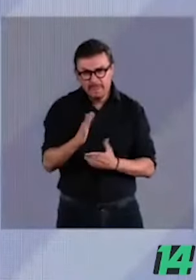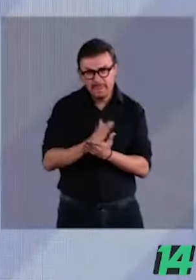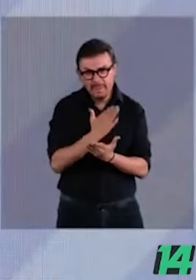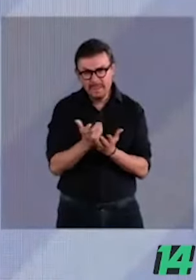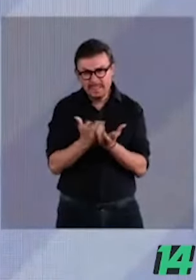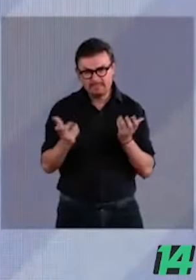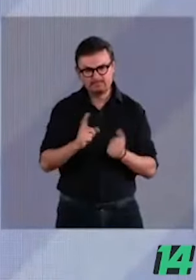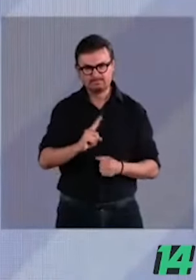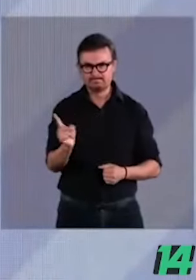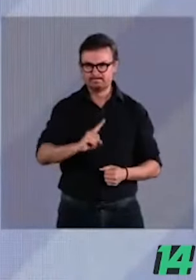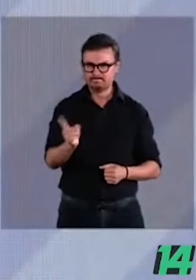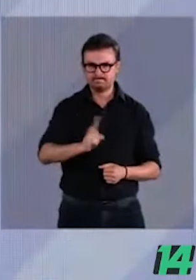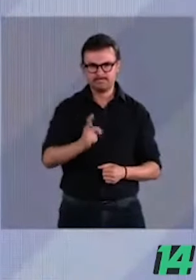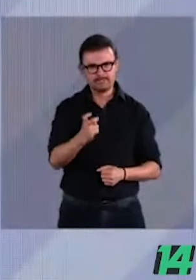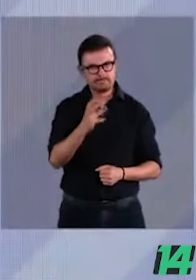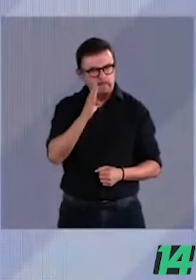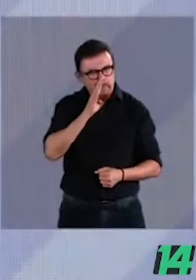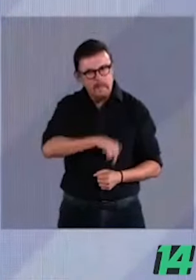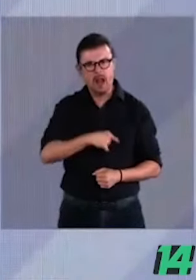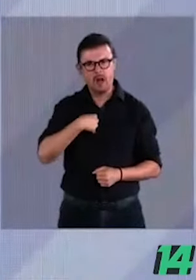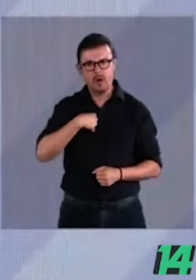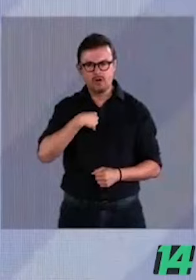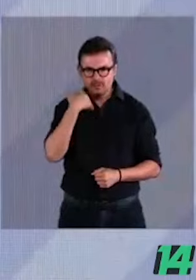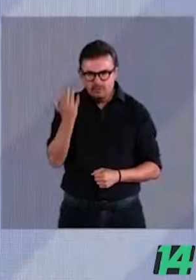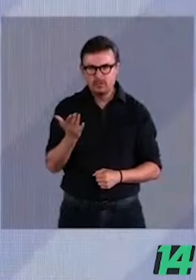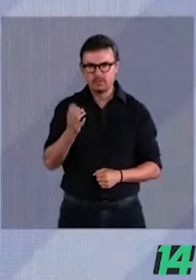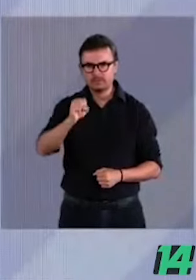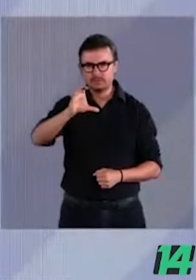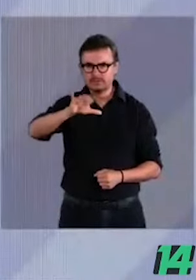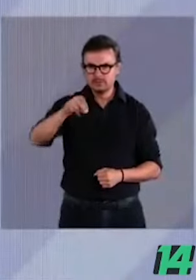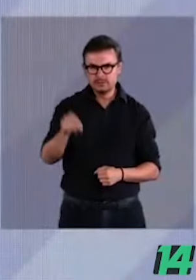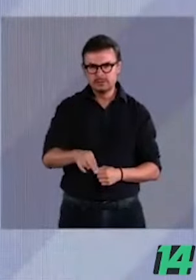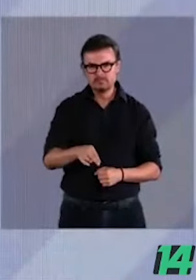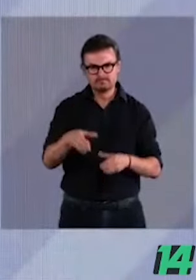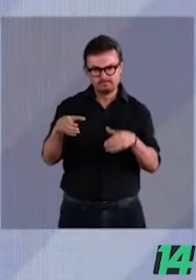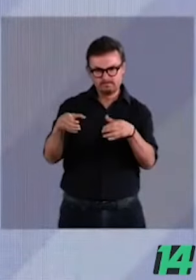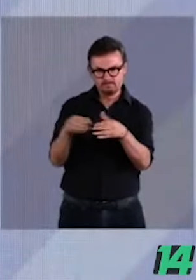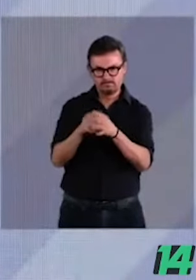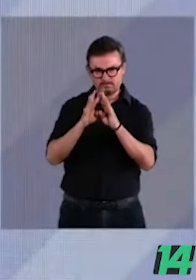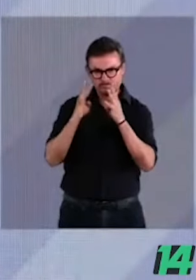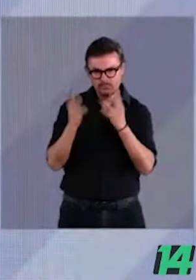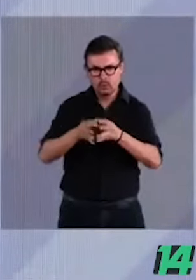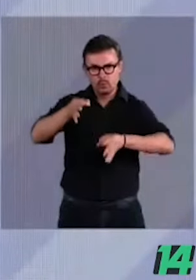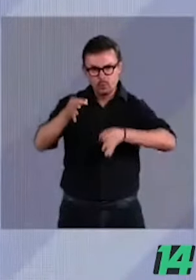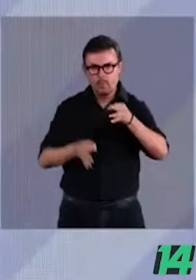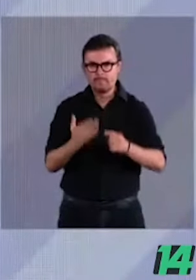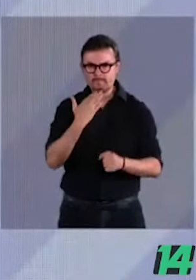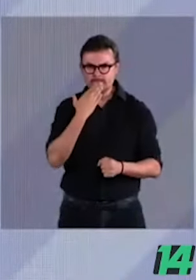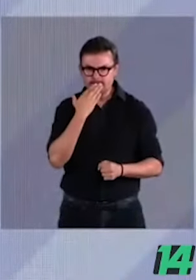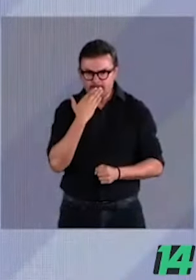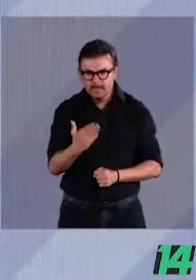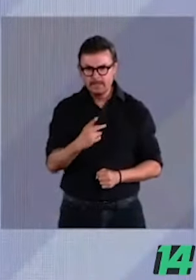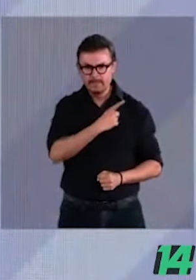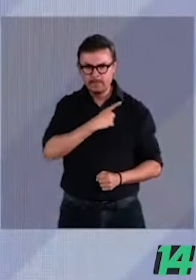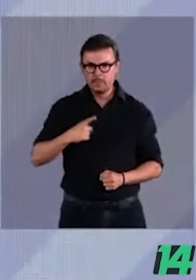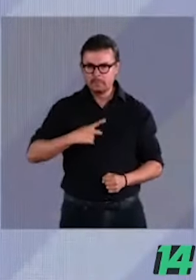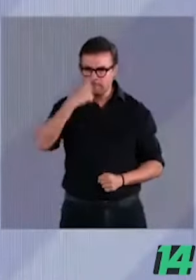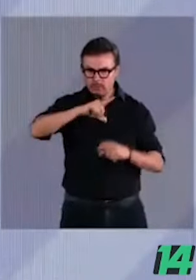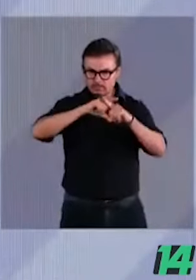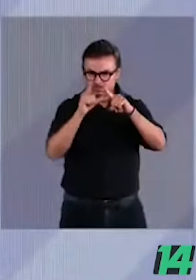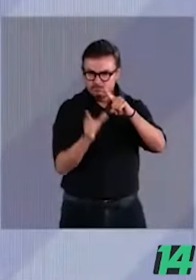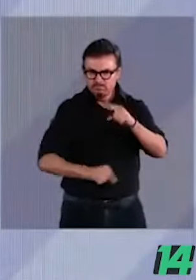una Suprema Corte de Justicia de la Nación, un Poder Judicial que responda a la Nación y que